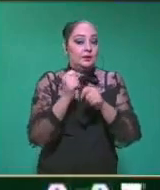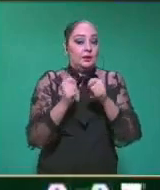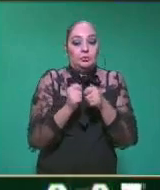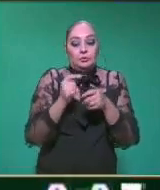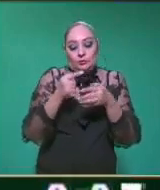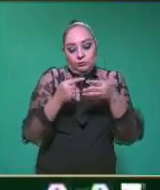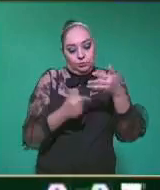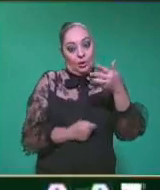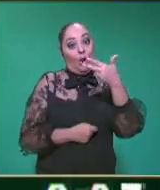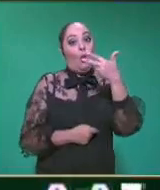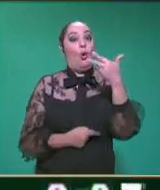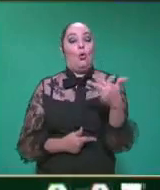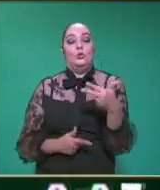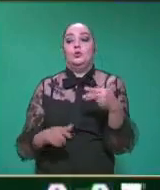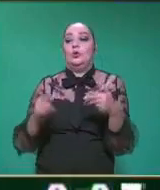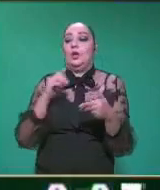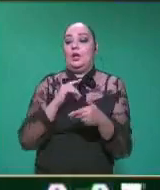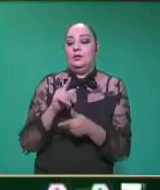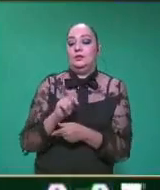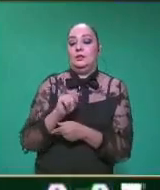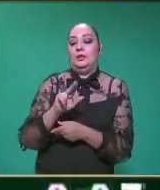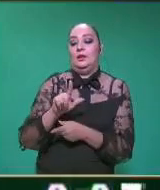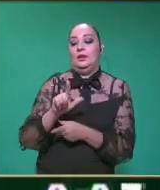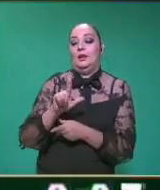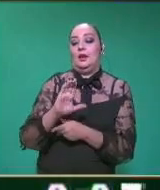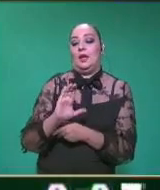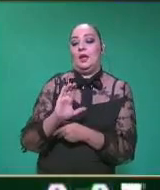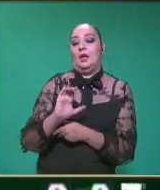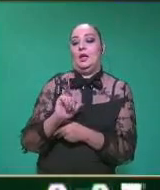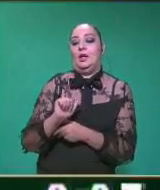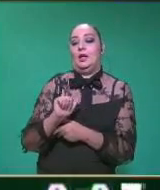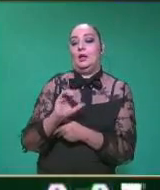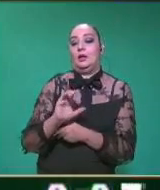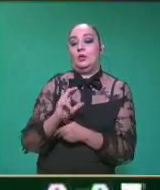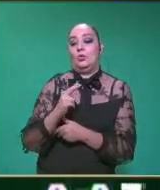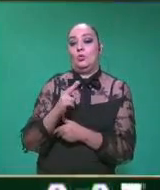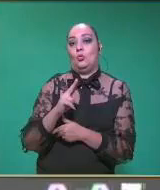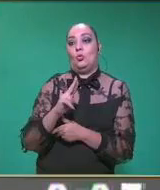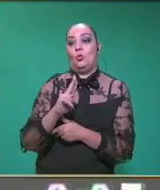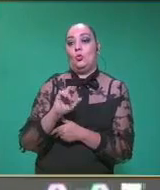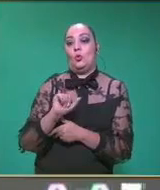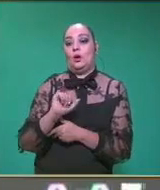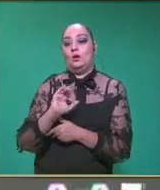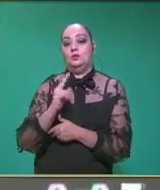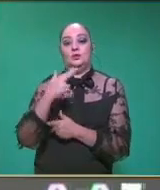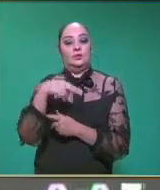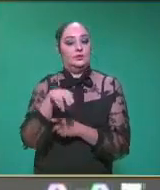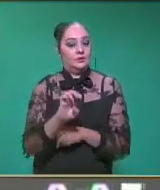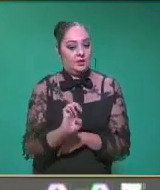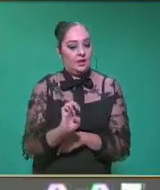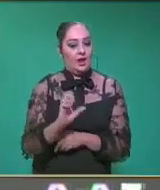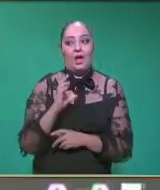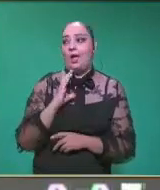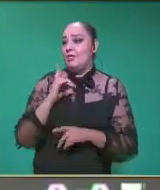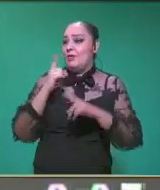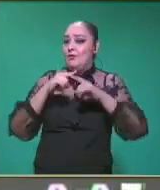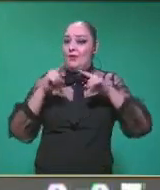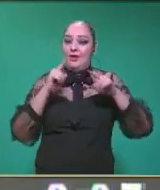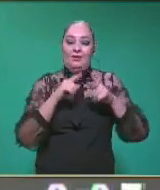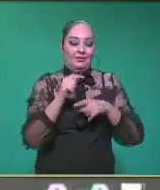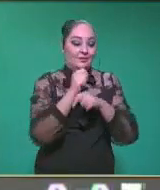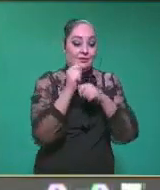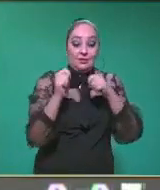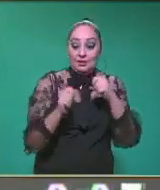y pues bueno, ya nos dimos cuenta que hay infinidad de tamaños, de colores, y se encuentran en varias